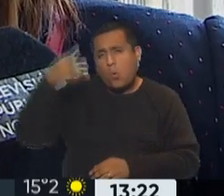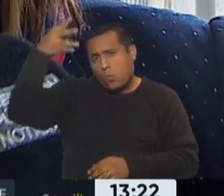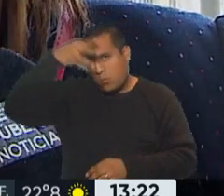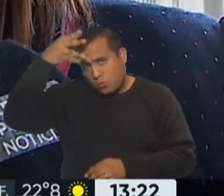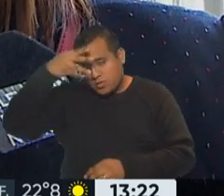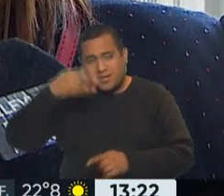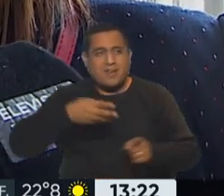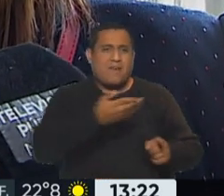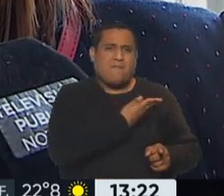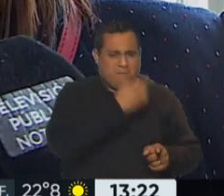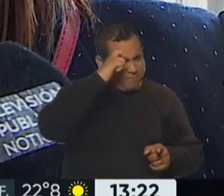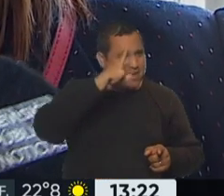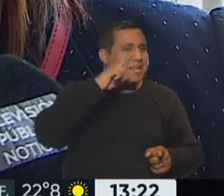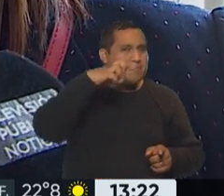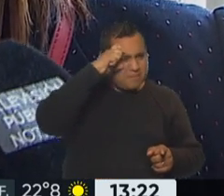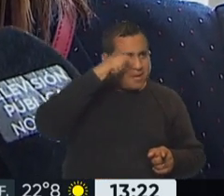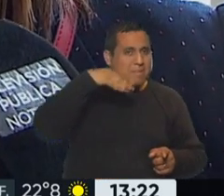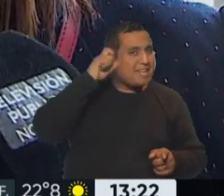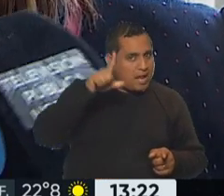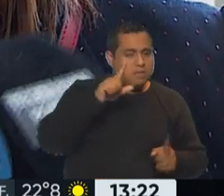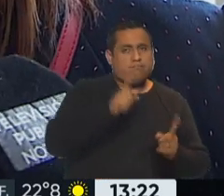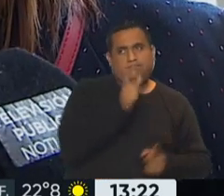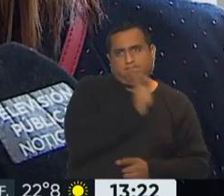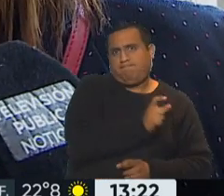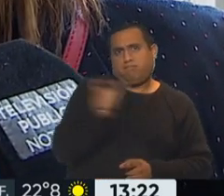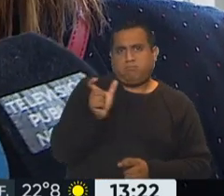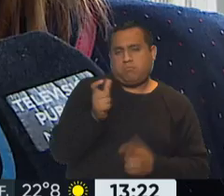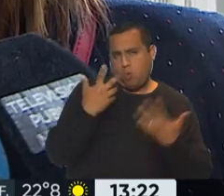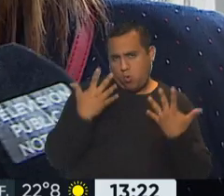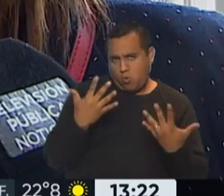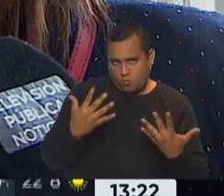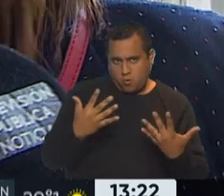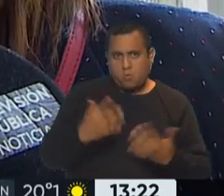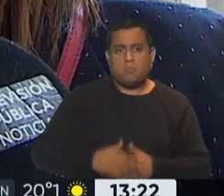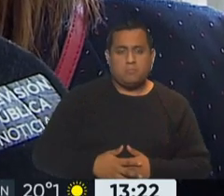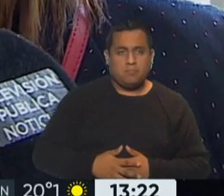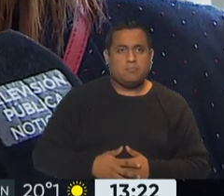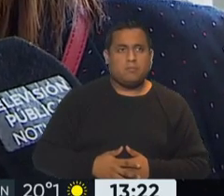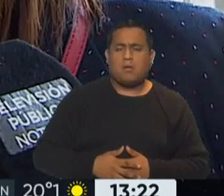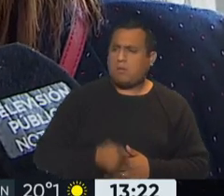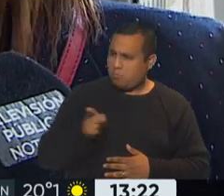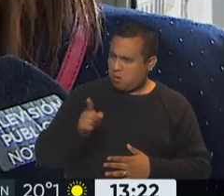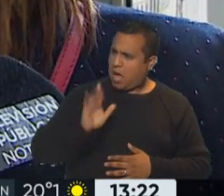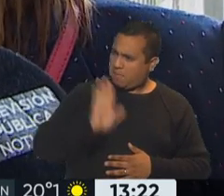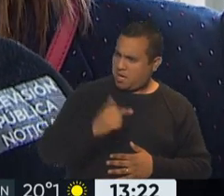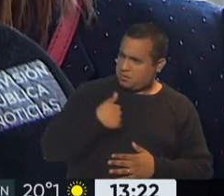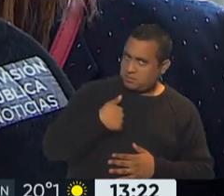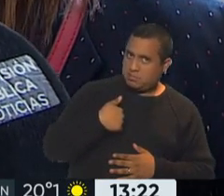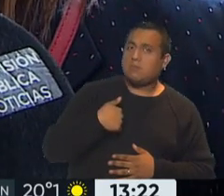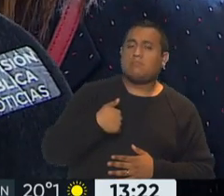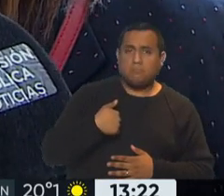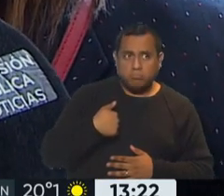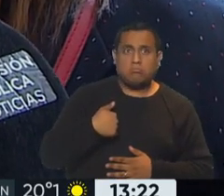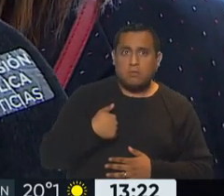y Felipe Miguel. Felipe Miguel, claro, le respondió a Patricia Bullrich hablando de una amenaza y señalando que